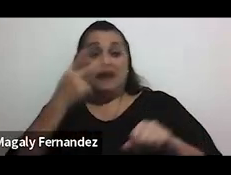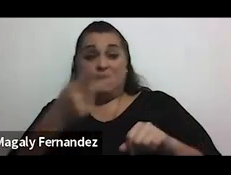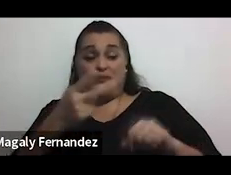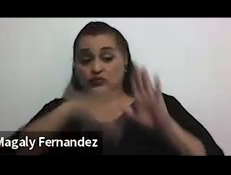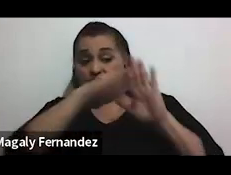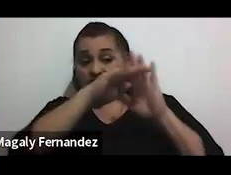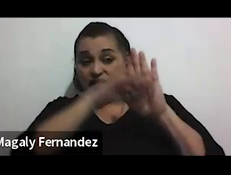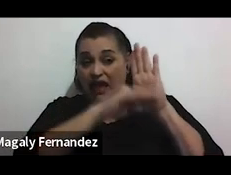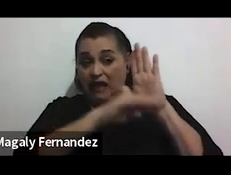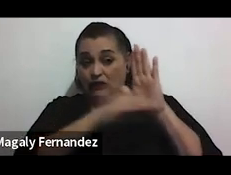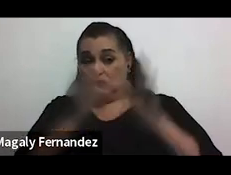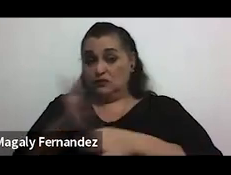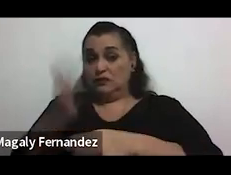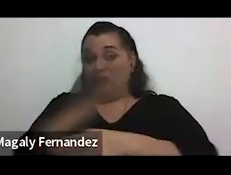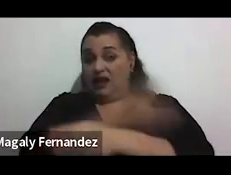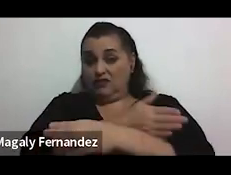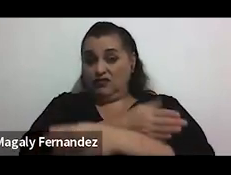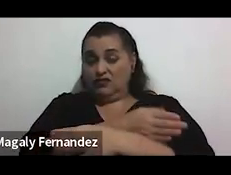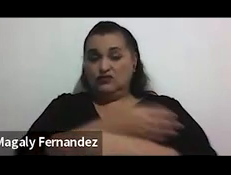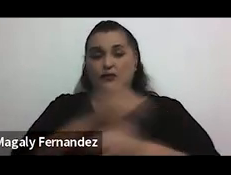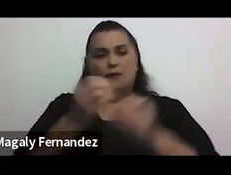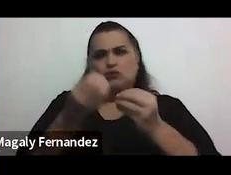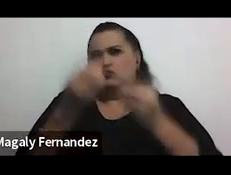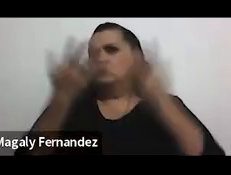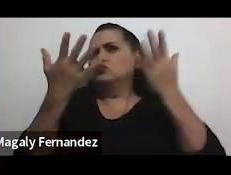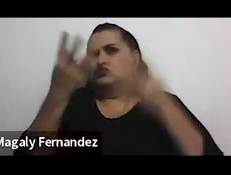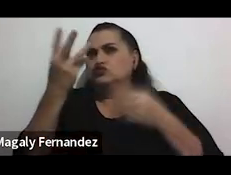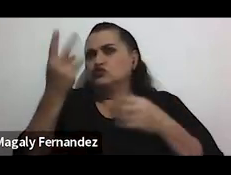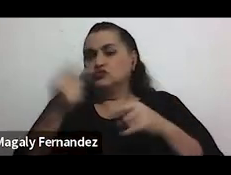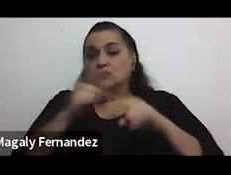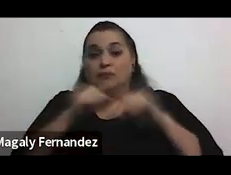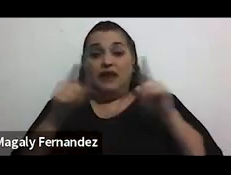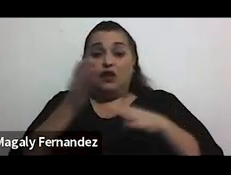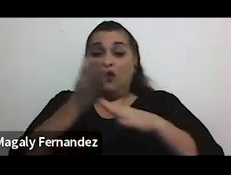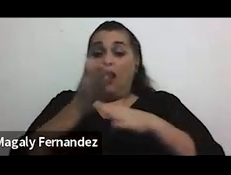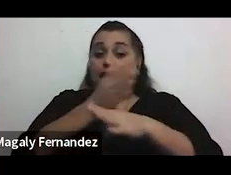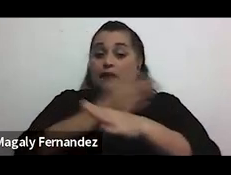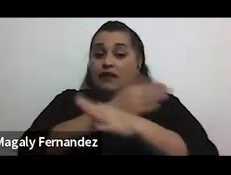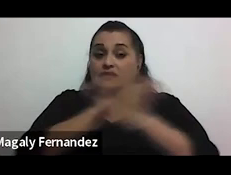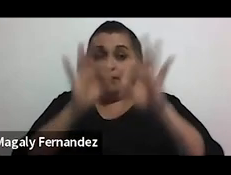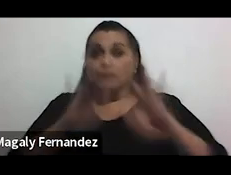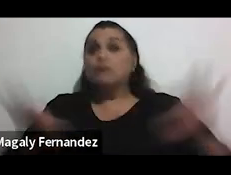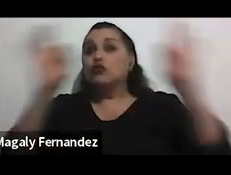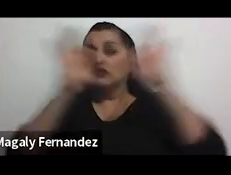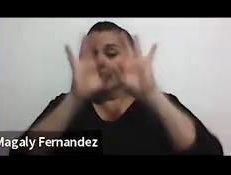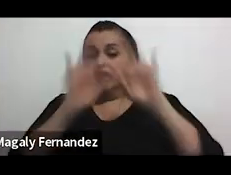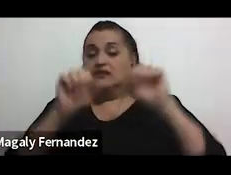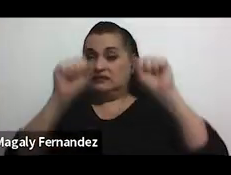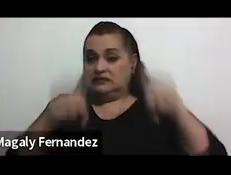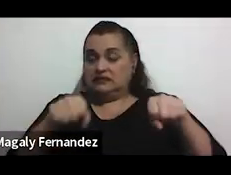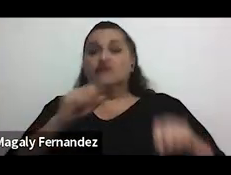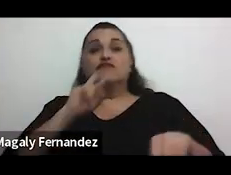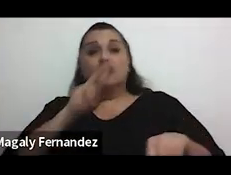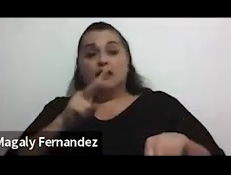previos son muchos más amplios pero hay un avance importante en que si realmente las personas